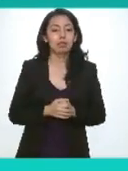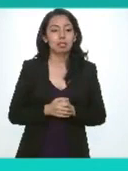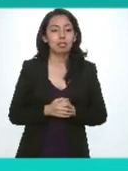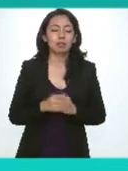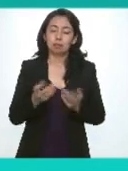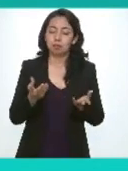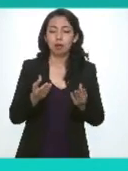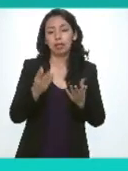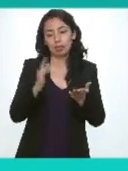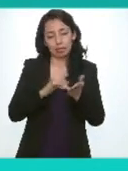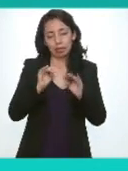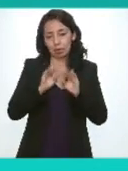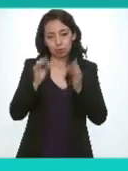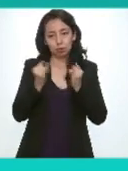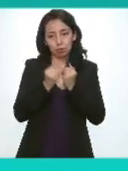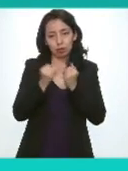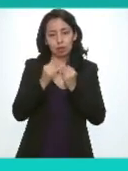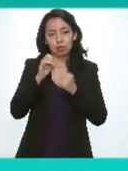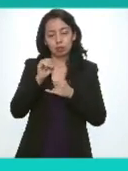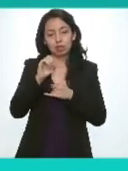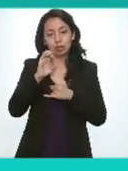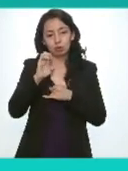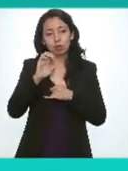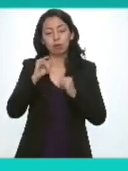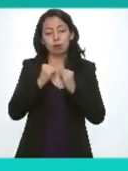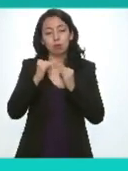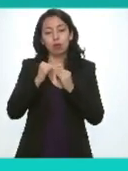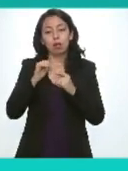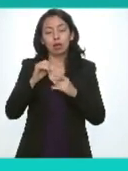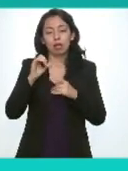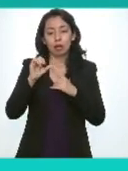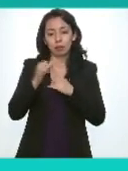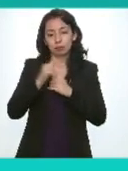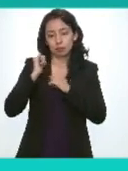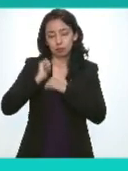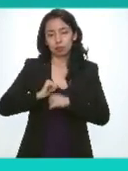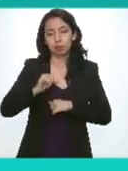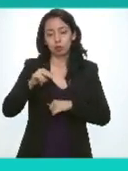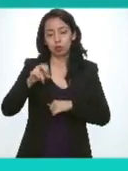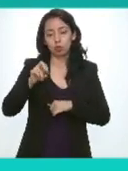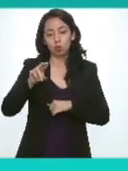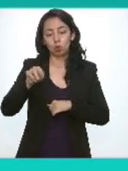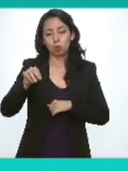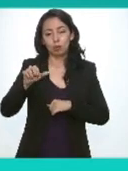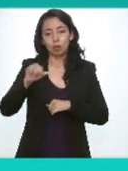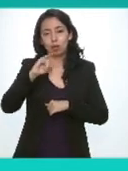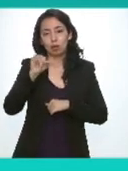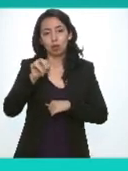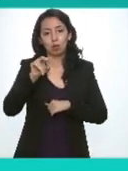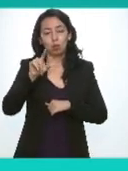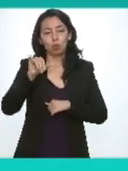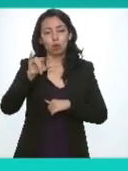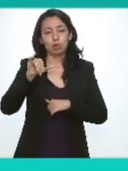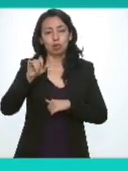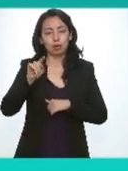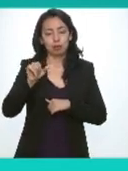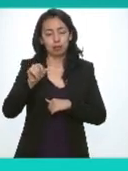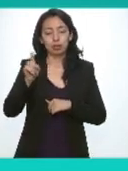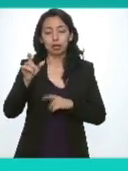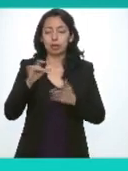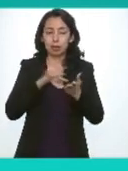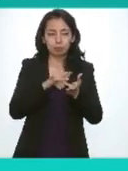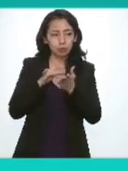a la secretaría ejecutiva y a la comisionada Norma Julieta que ha ido justo en articulación y en